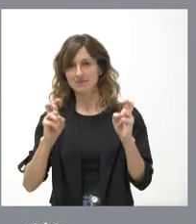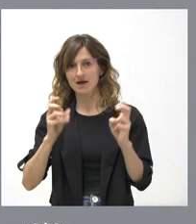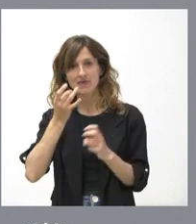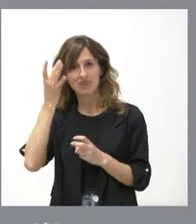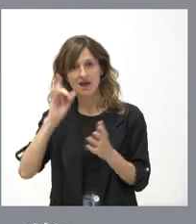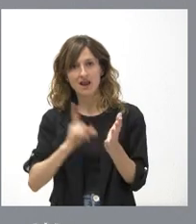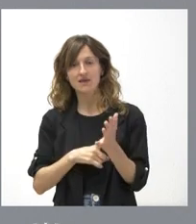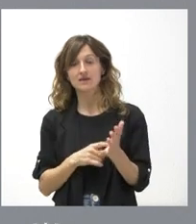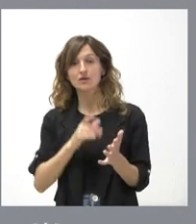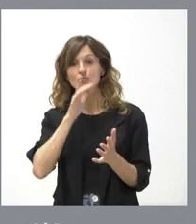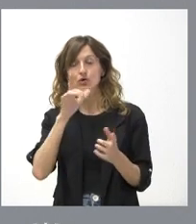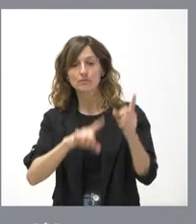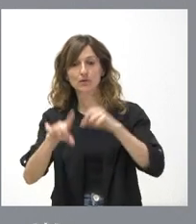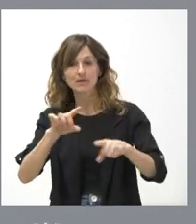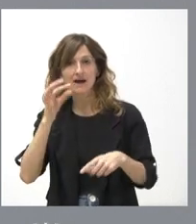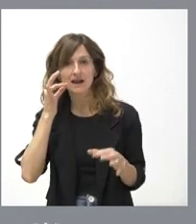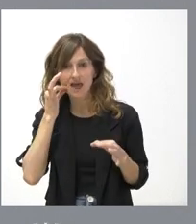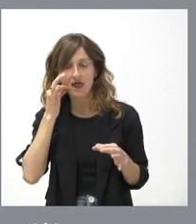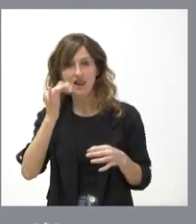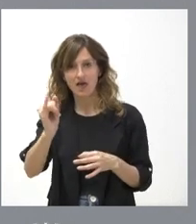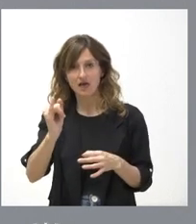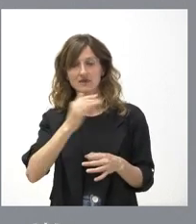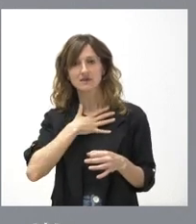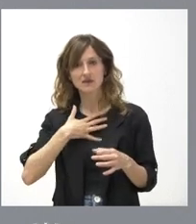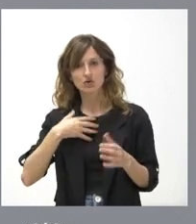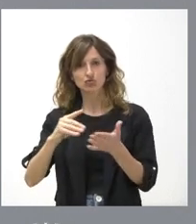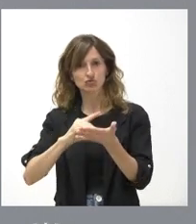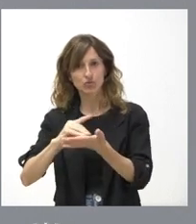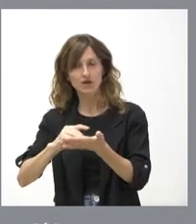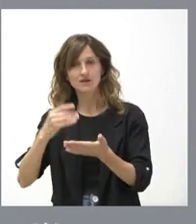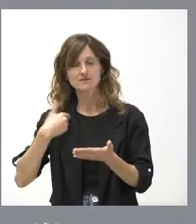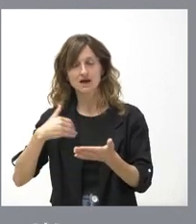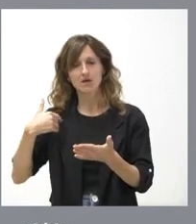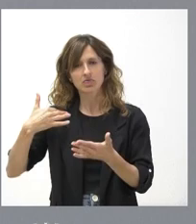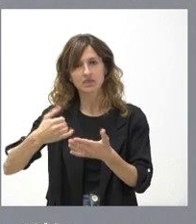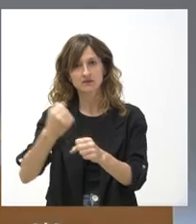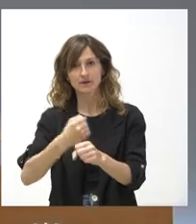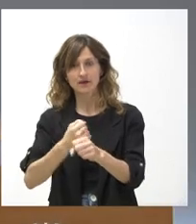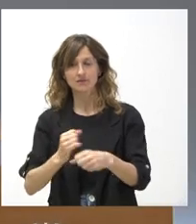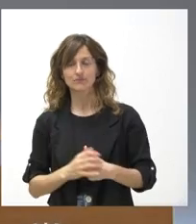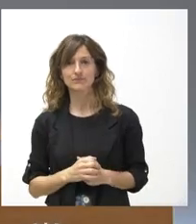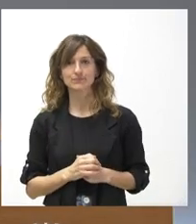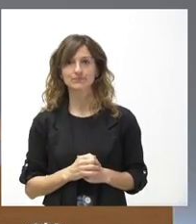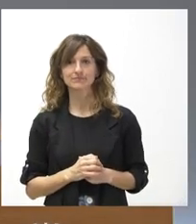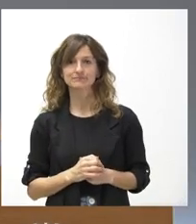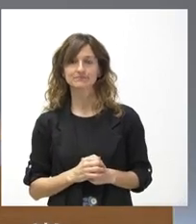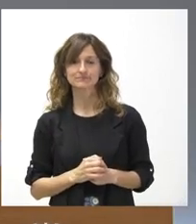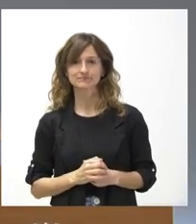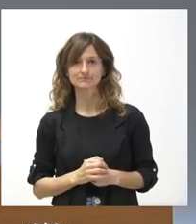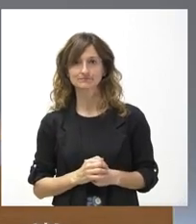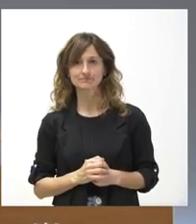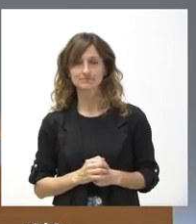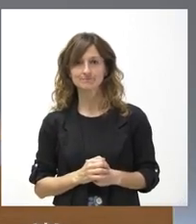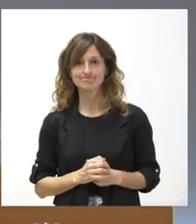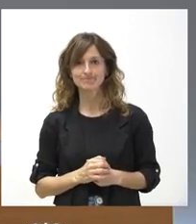iniciativa en relación con un problema real que existe y que queremos abordar y que llevamos a algún tiempo trabajando en él. SEÑORA PRESIDENTA. Sí,